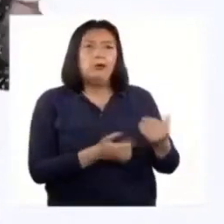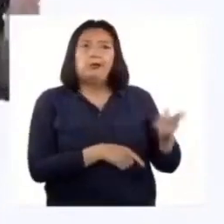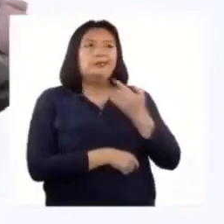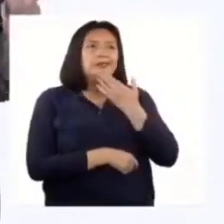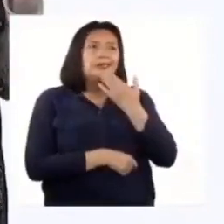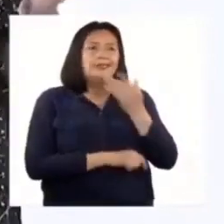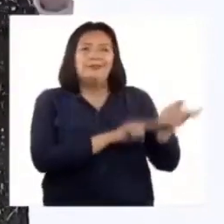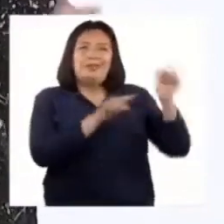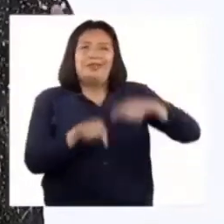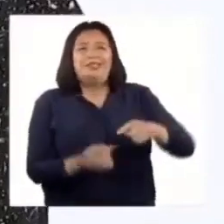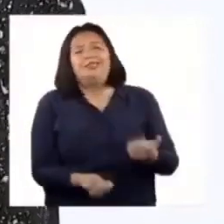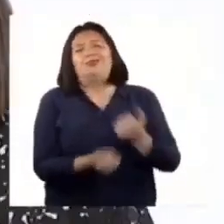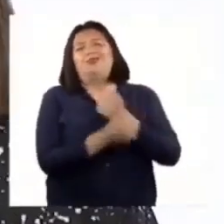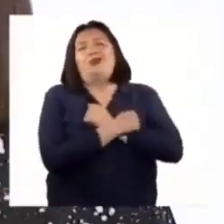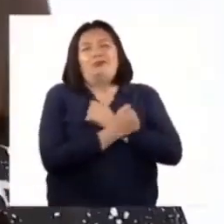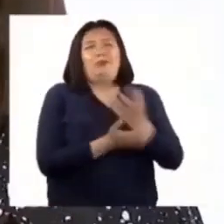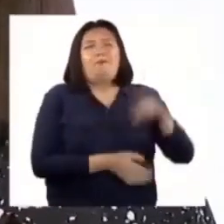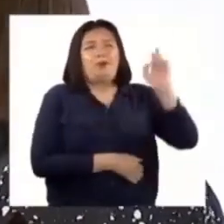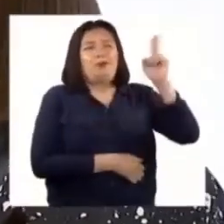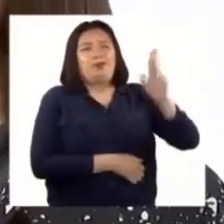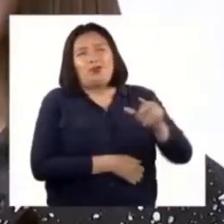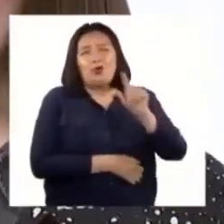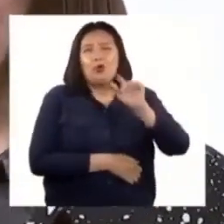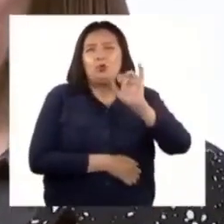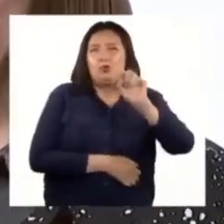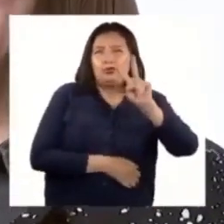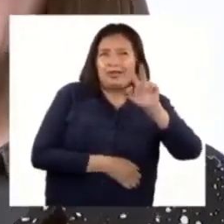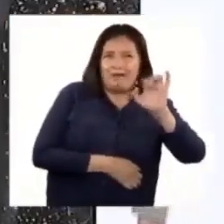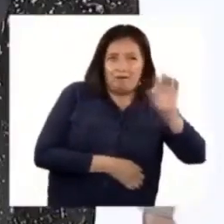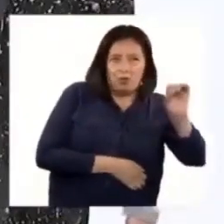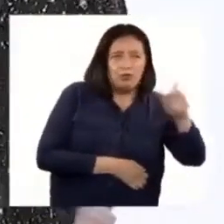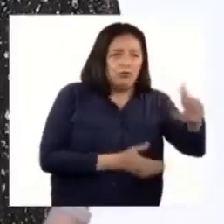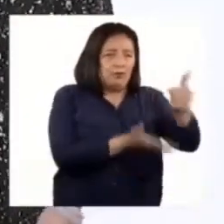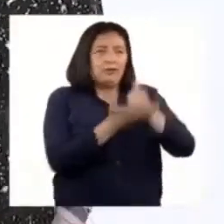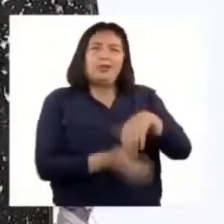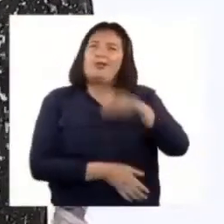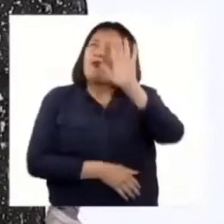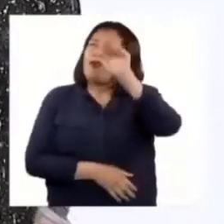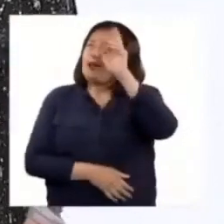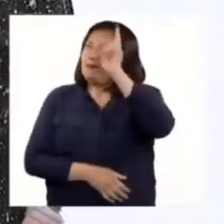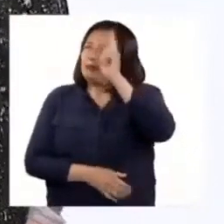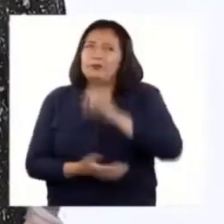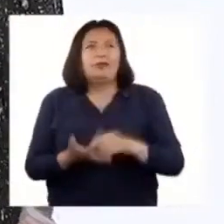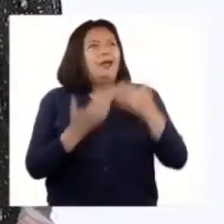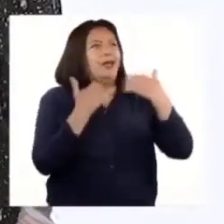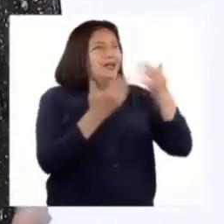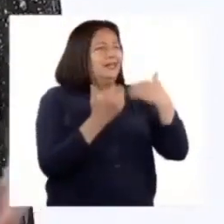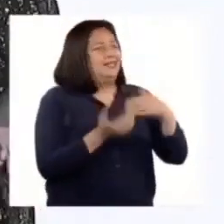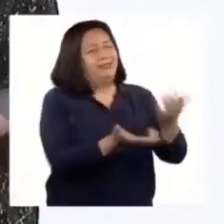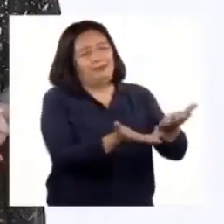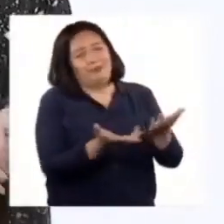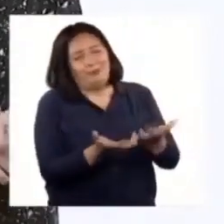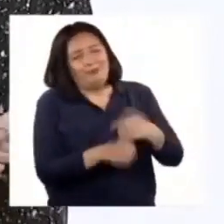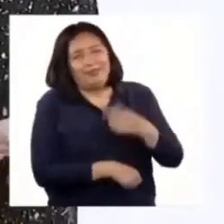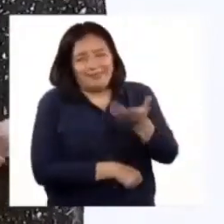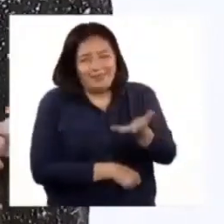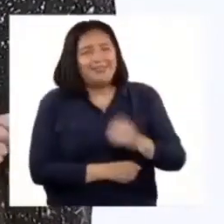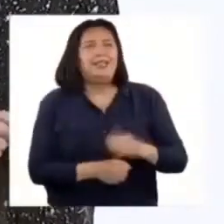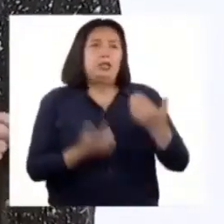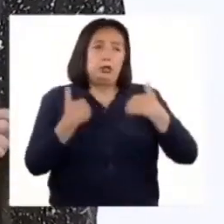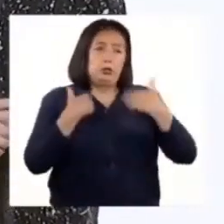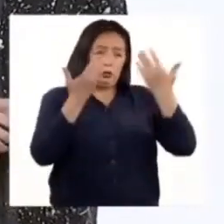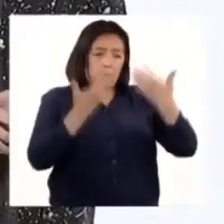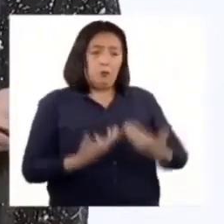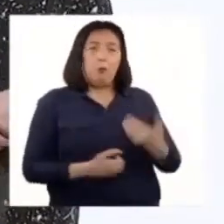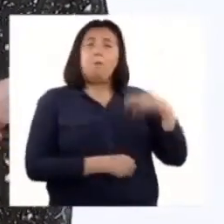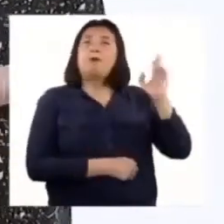acompaña nuestro querido profesor Gustavo. Él nos va a ayudar con este interesante reto. ¡Hola, profe! Muchas gracias por la bienvenida, Patricia. Soy